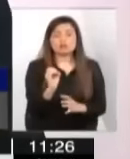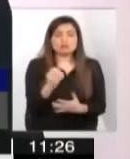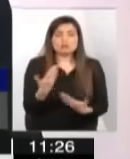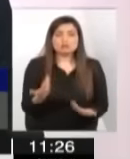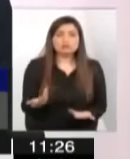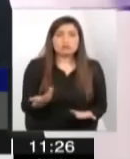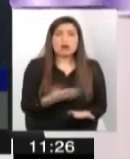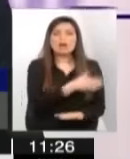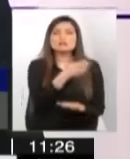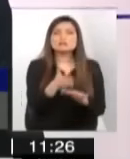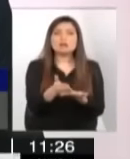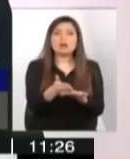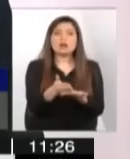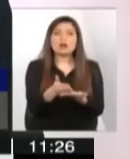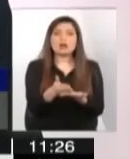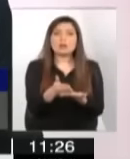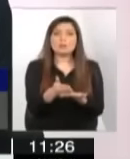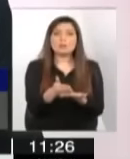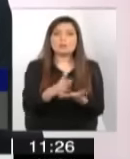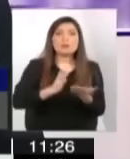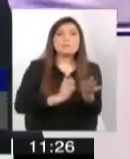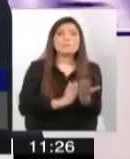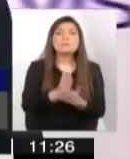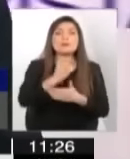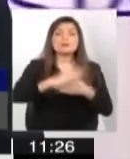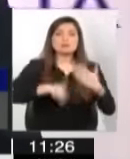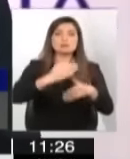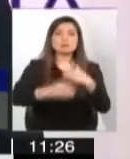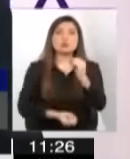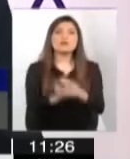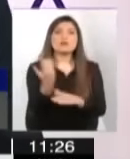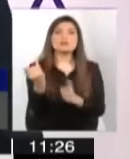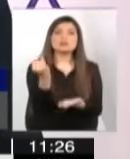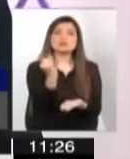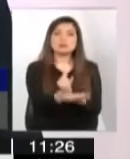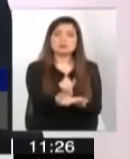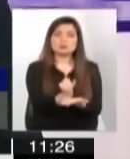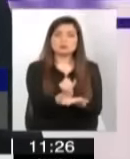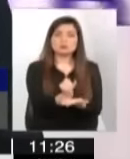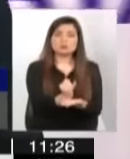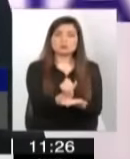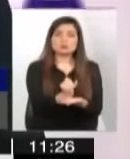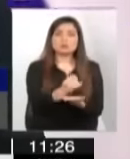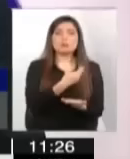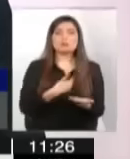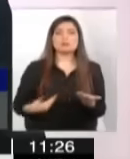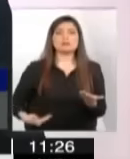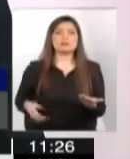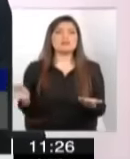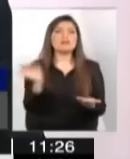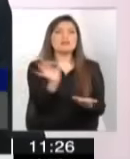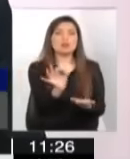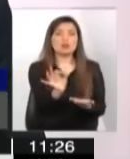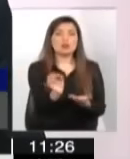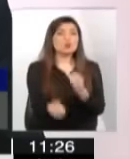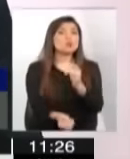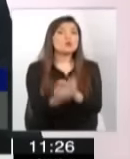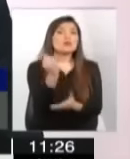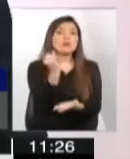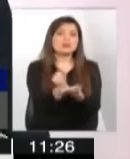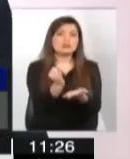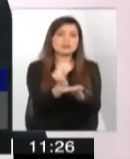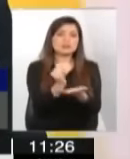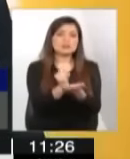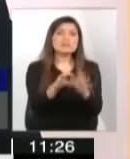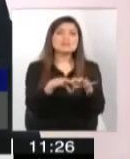hasta que empiece en marcha la nueva institucionalidad que acaba de proponer la Presidenta. O sea, hay una institucionalidad nueva que viene,